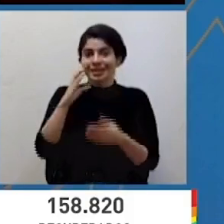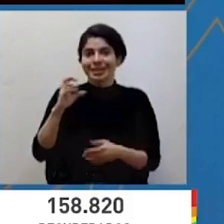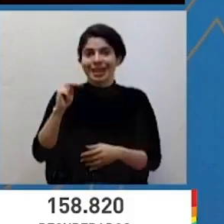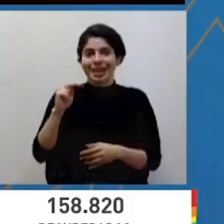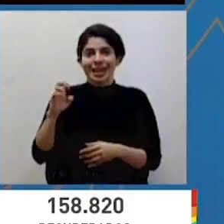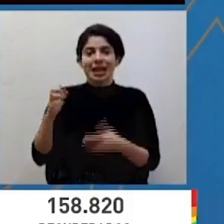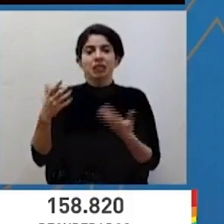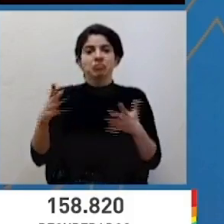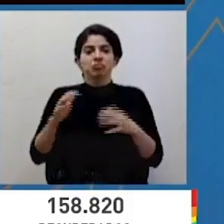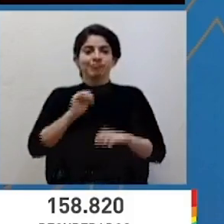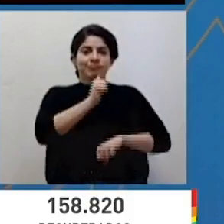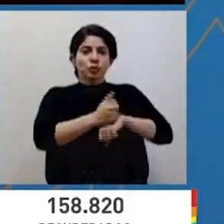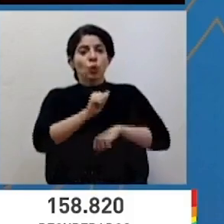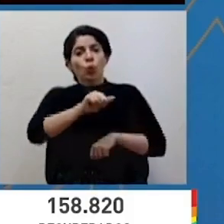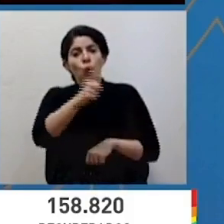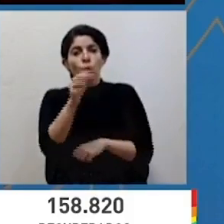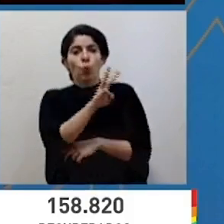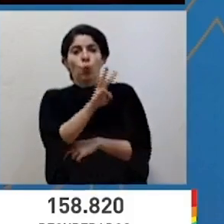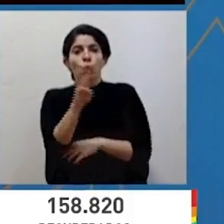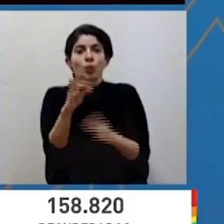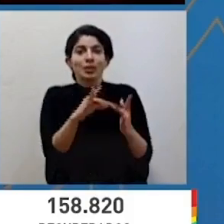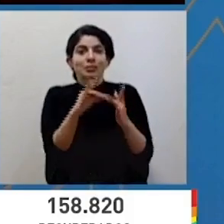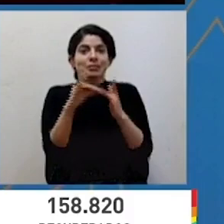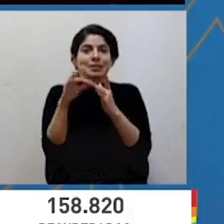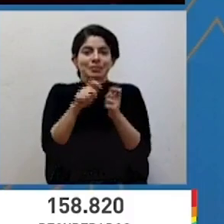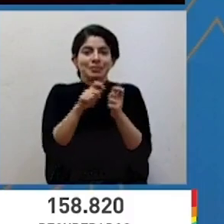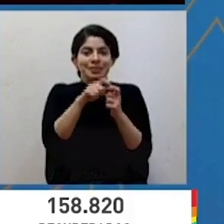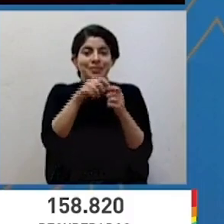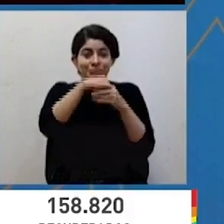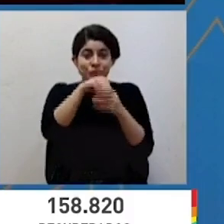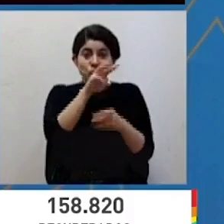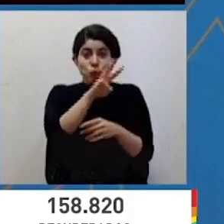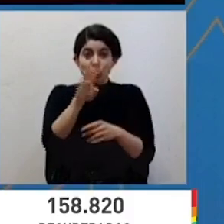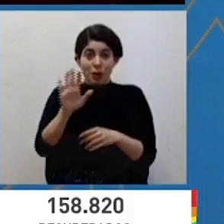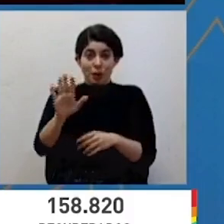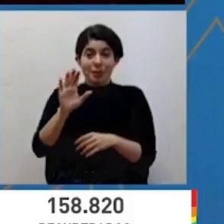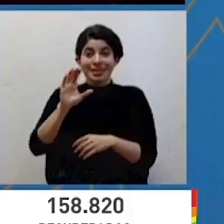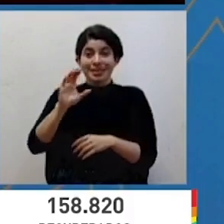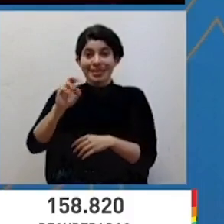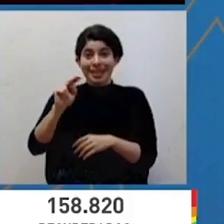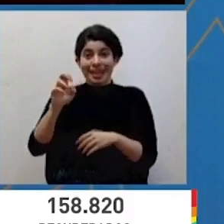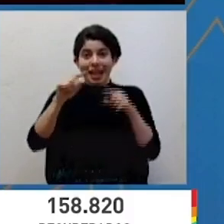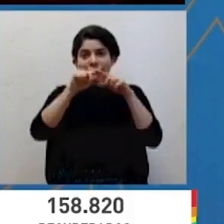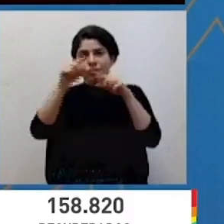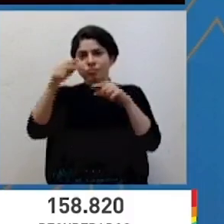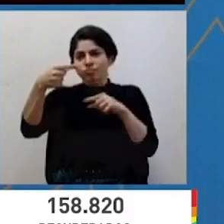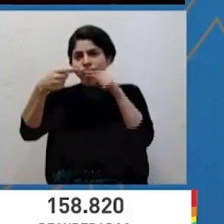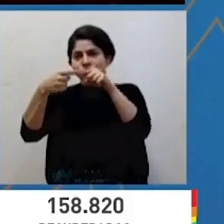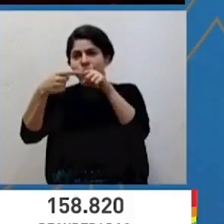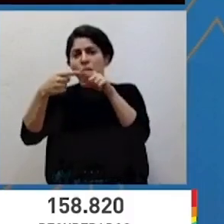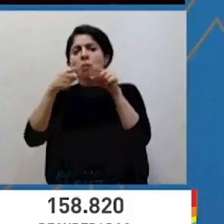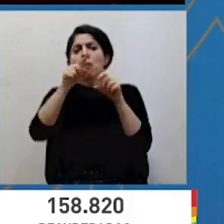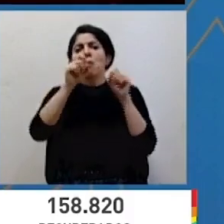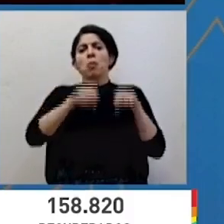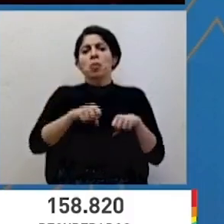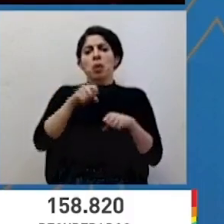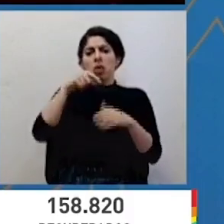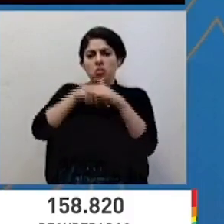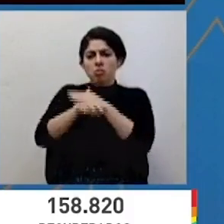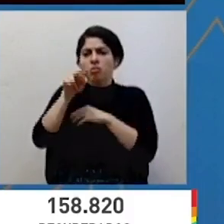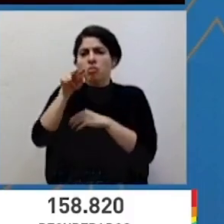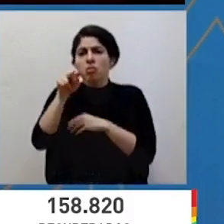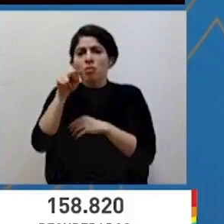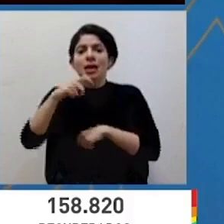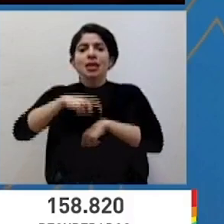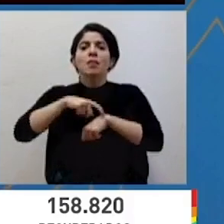dispuesto una plataforma específica en nuestra página web para que toda la ciudadanía pueda hacer seguimiento en tiempo real al